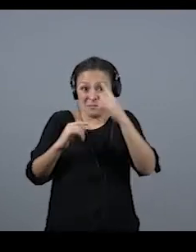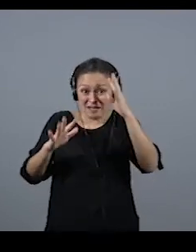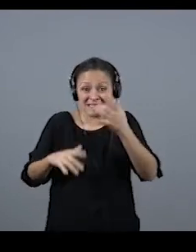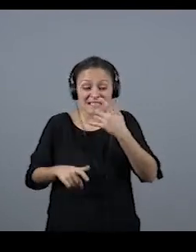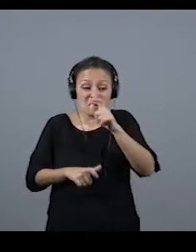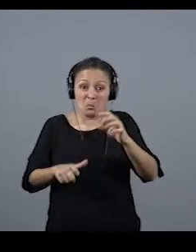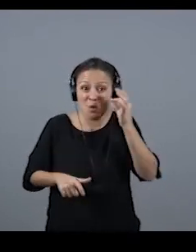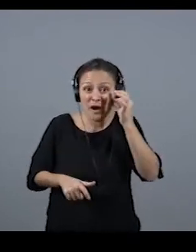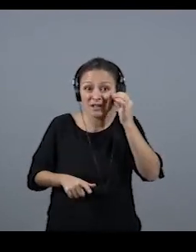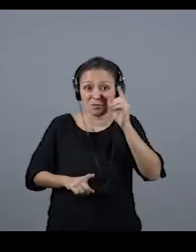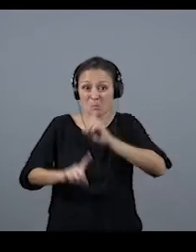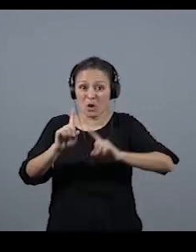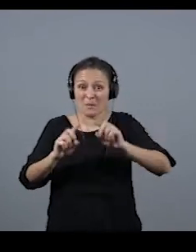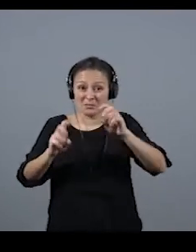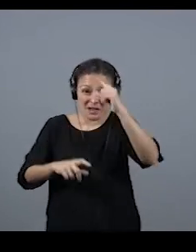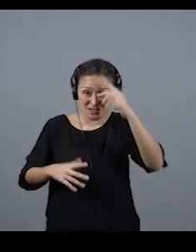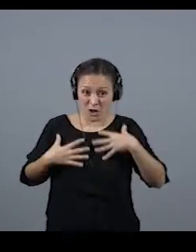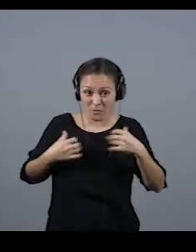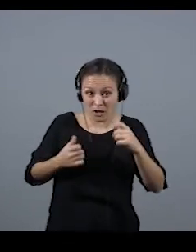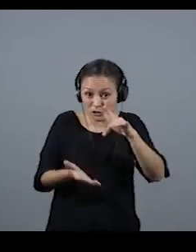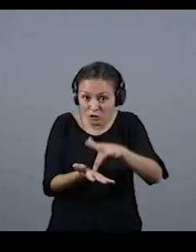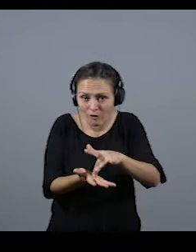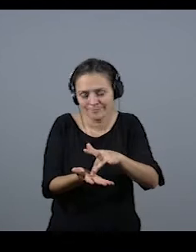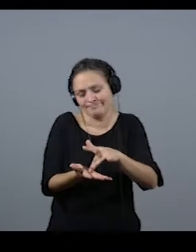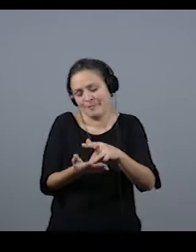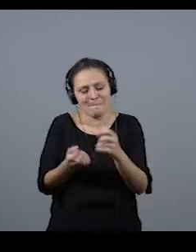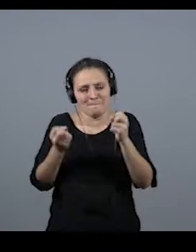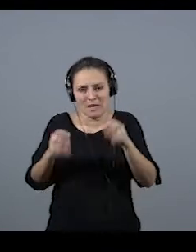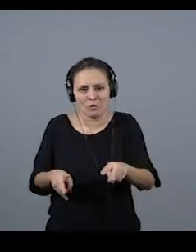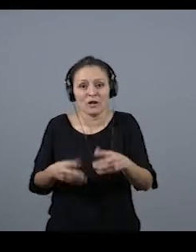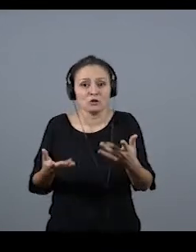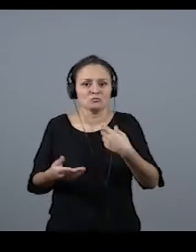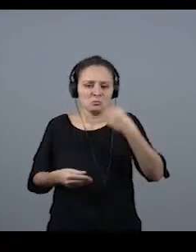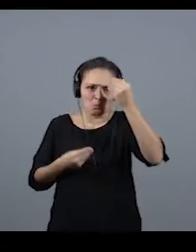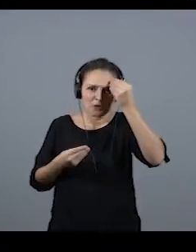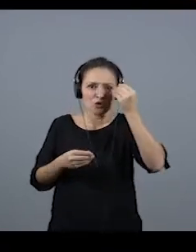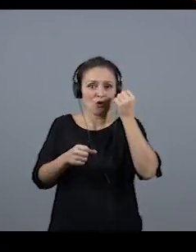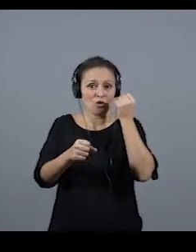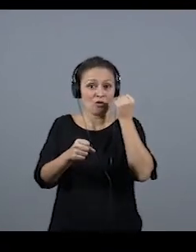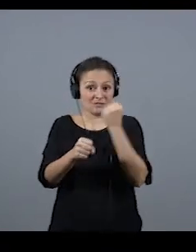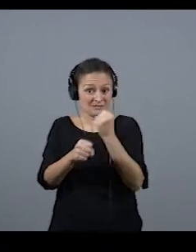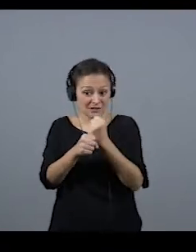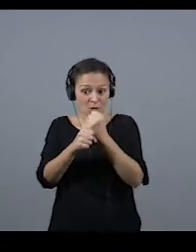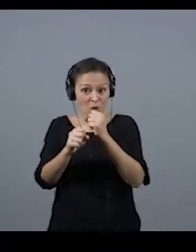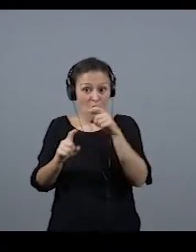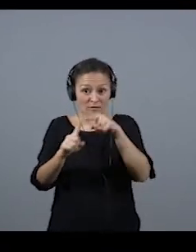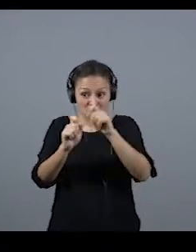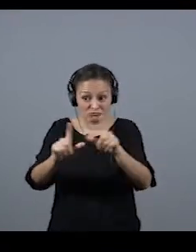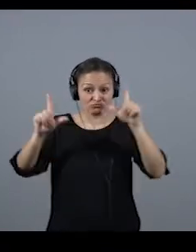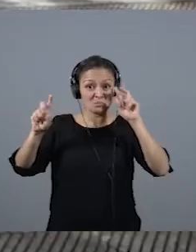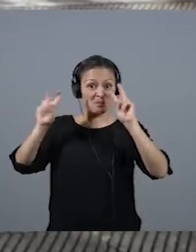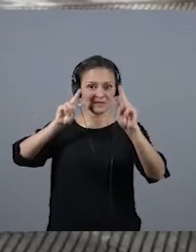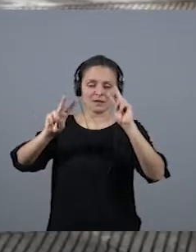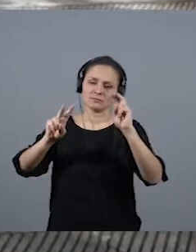salud mental, bueno, pues yo creo que la labor y el trabajo de visibilizarlas es muy